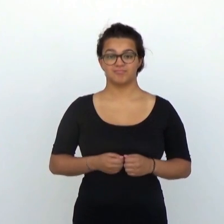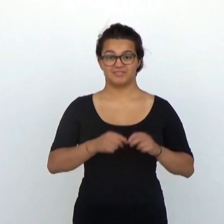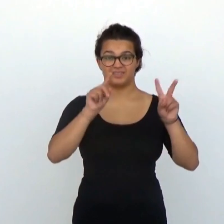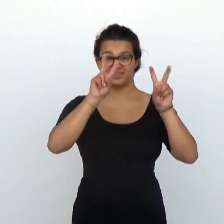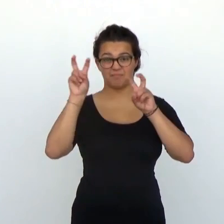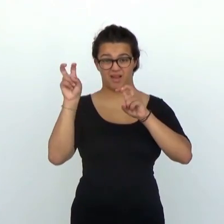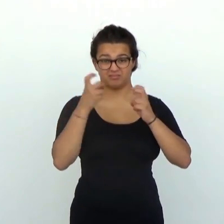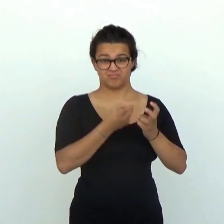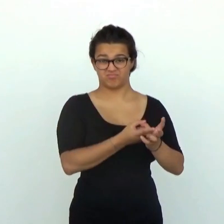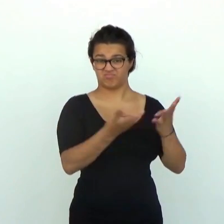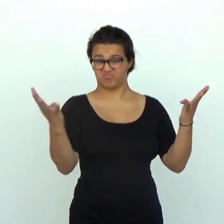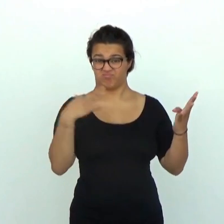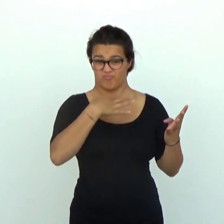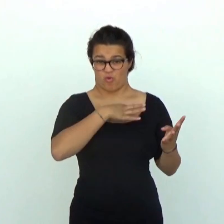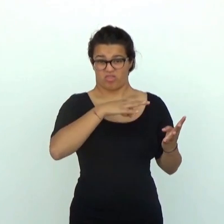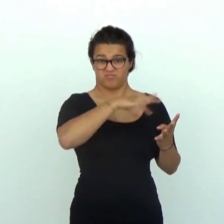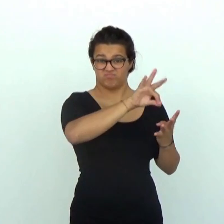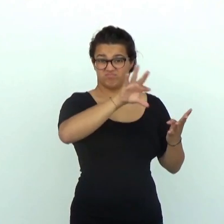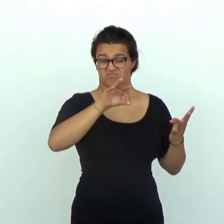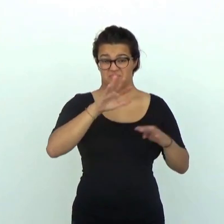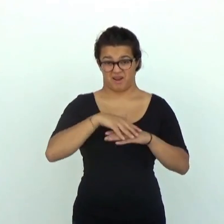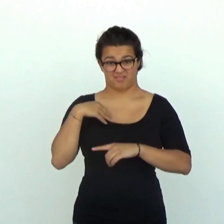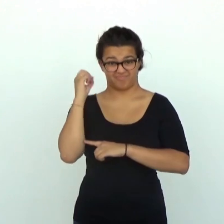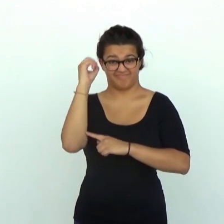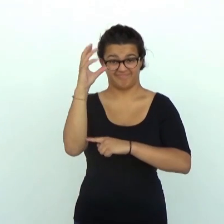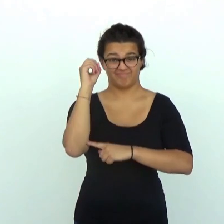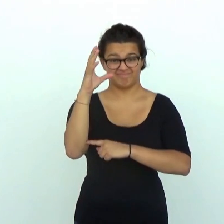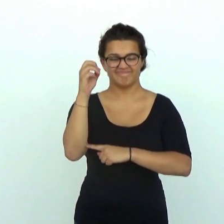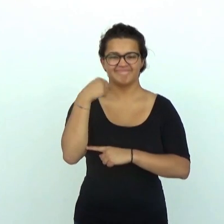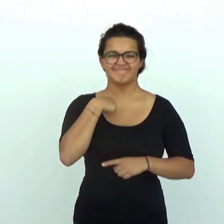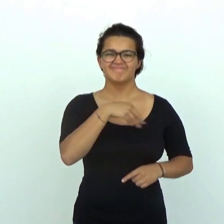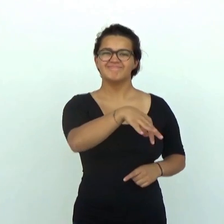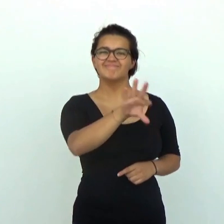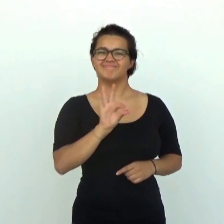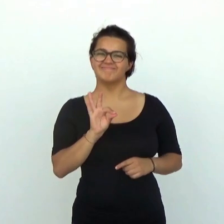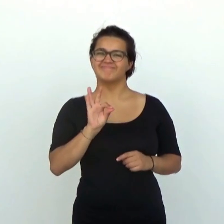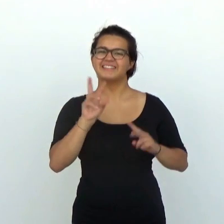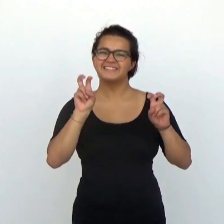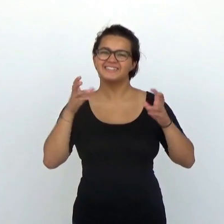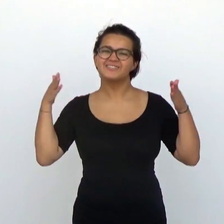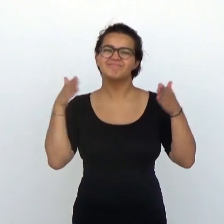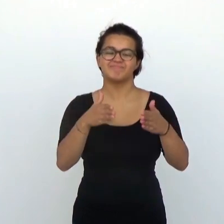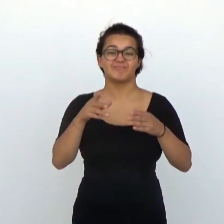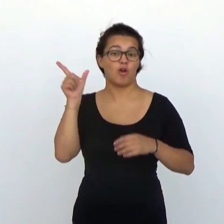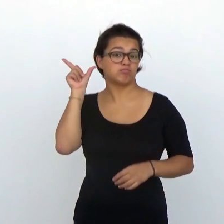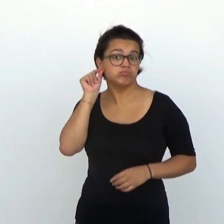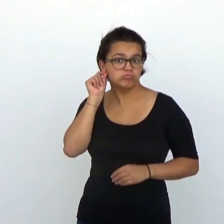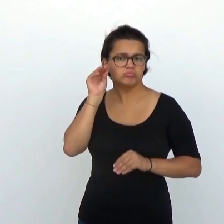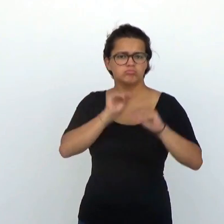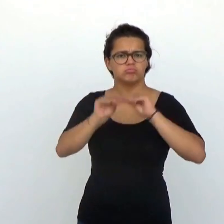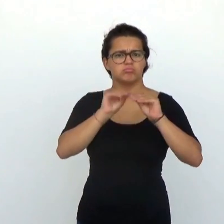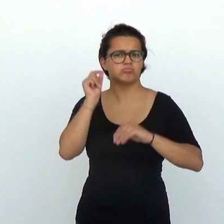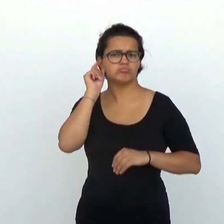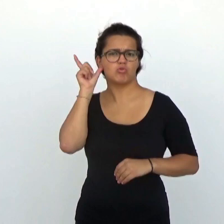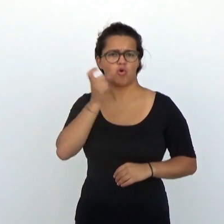Entre los numerosos ejemplos que podría haber seleccionado para esta charla, voy a quedarme con aquellos relacionados con la restauración de la audición